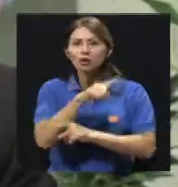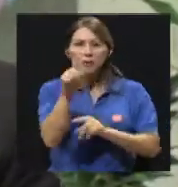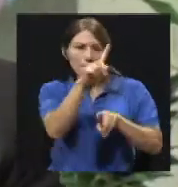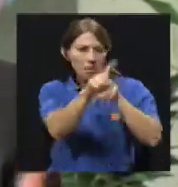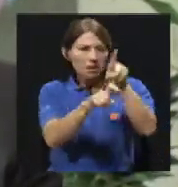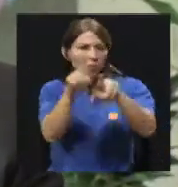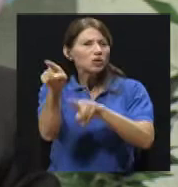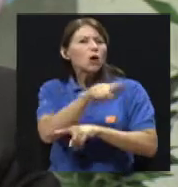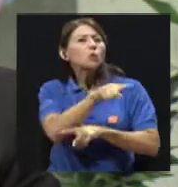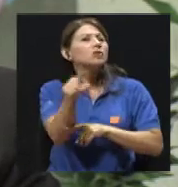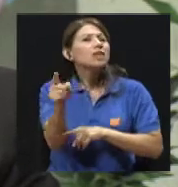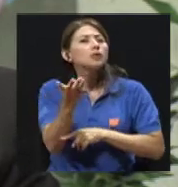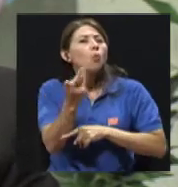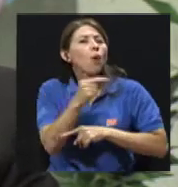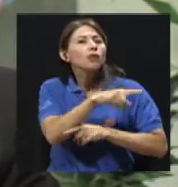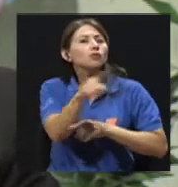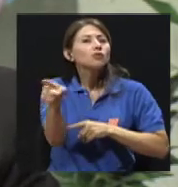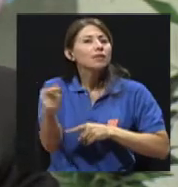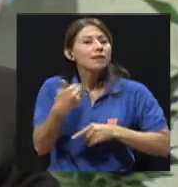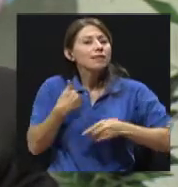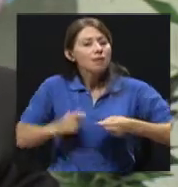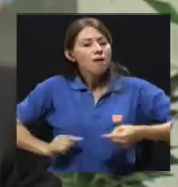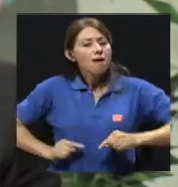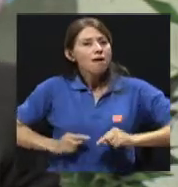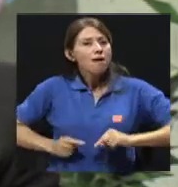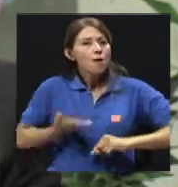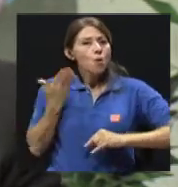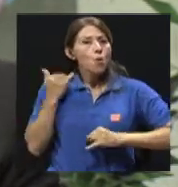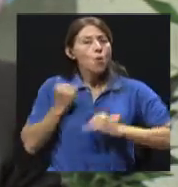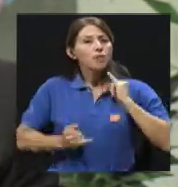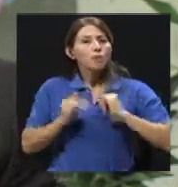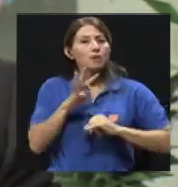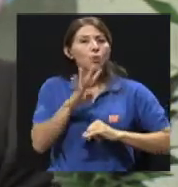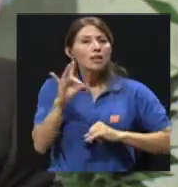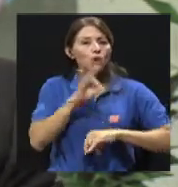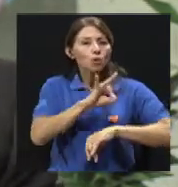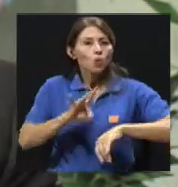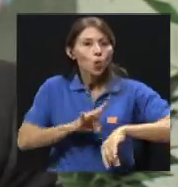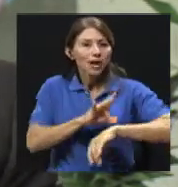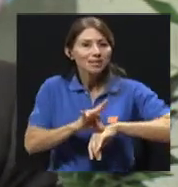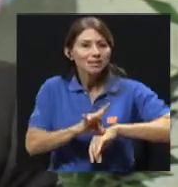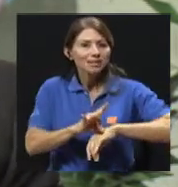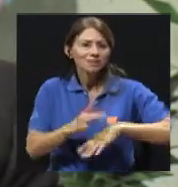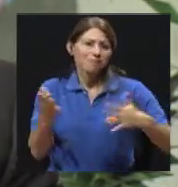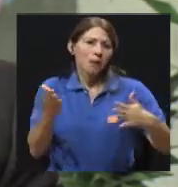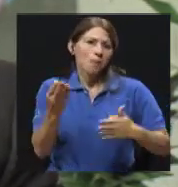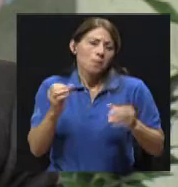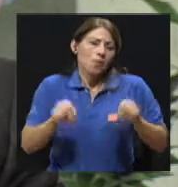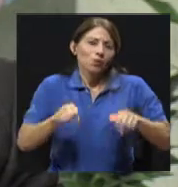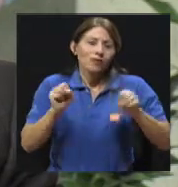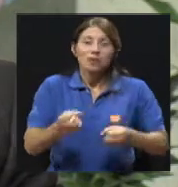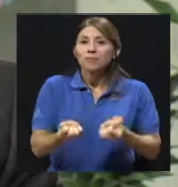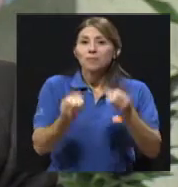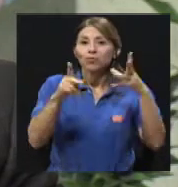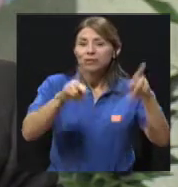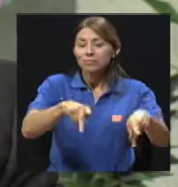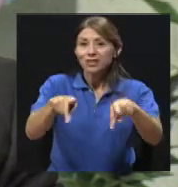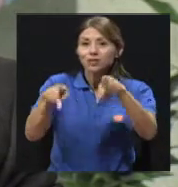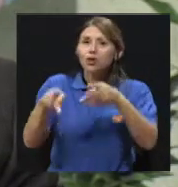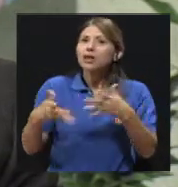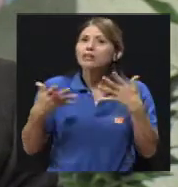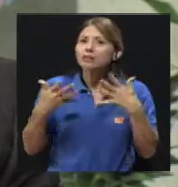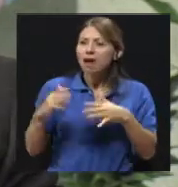dolor abdominal en las últimas 48 horas, muy probablemente muchos han tenido dolor abdominal en las últimas horas.